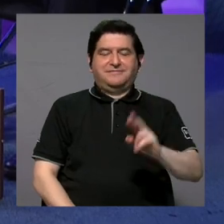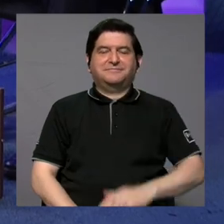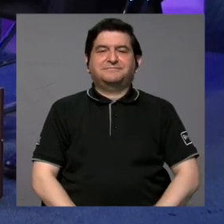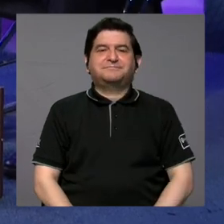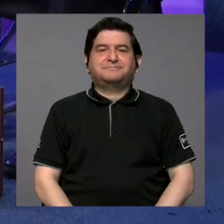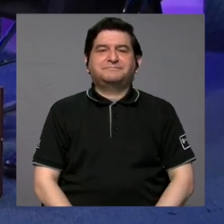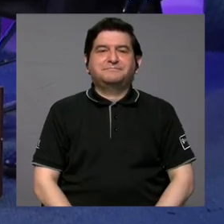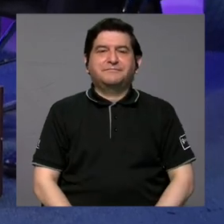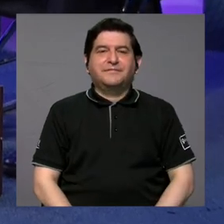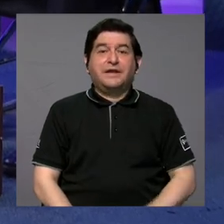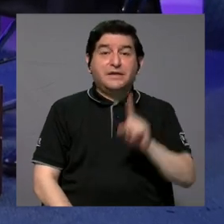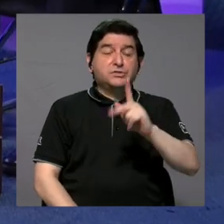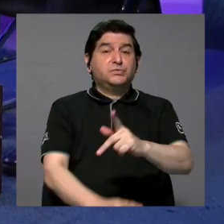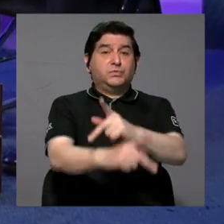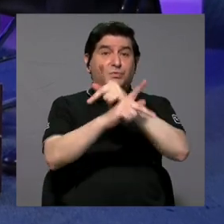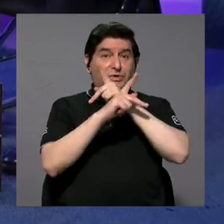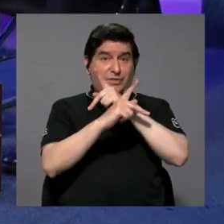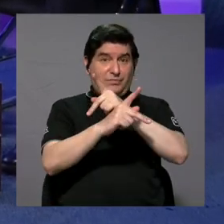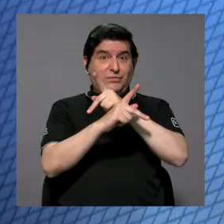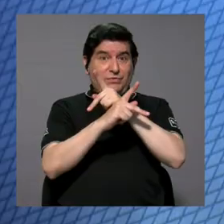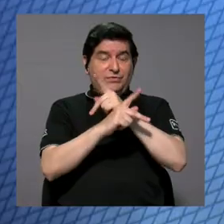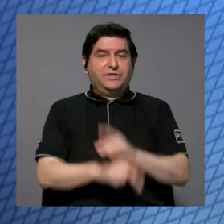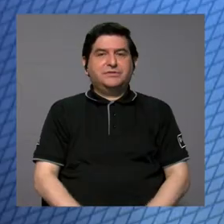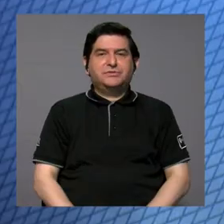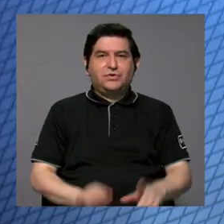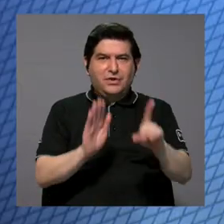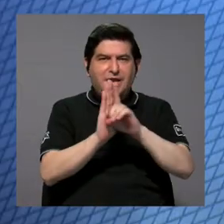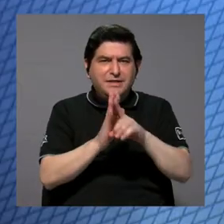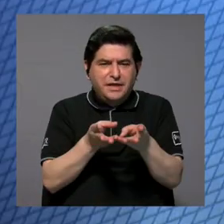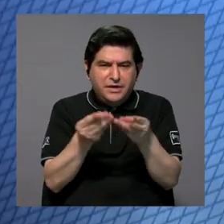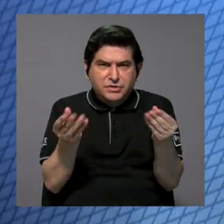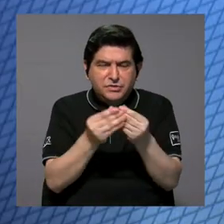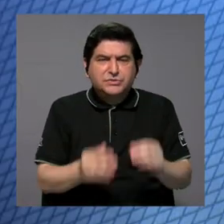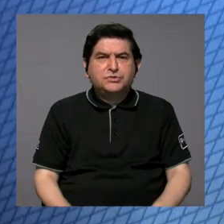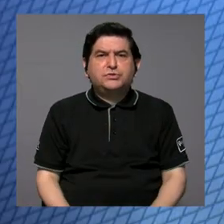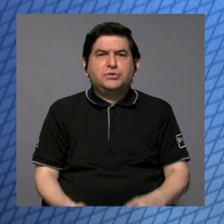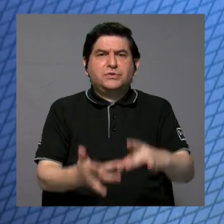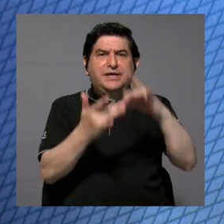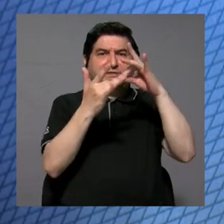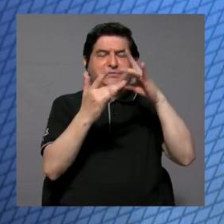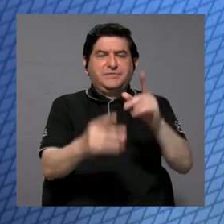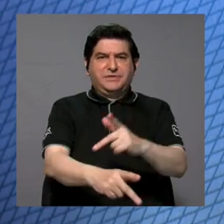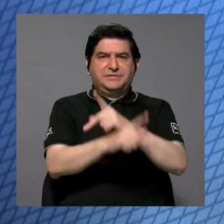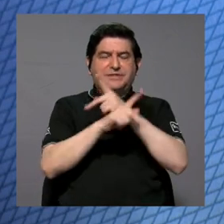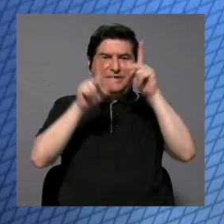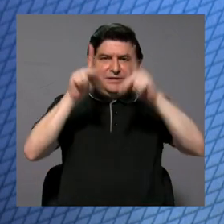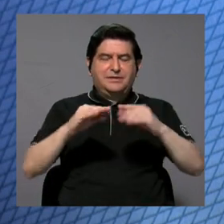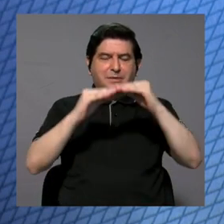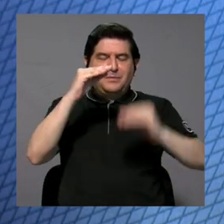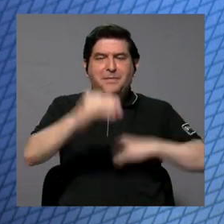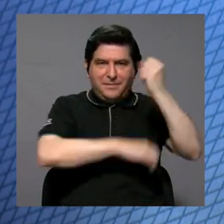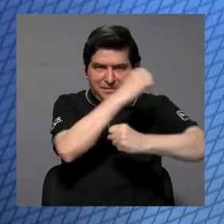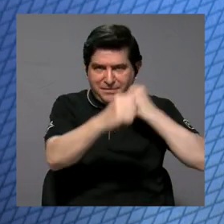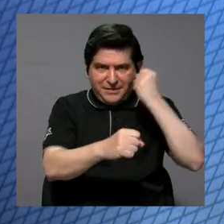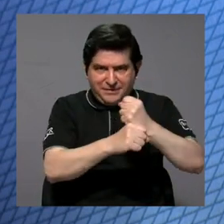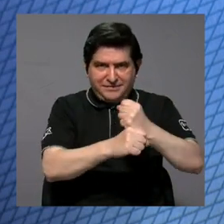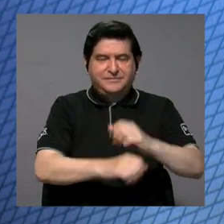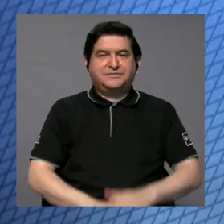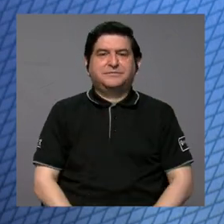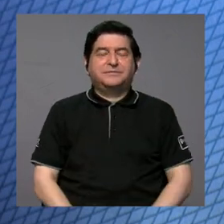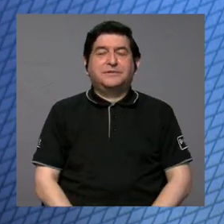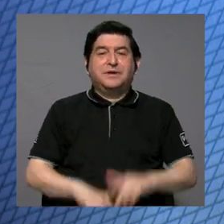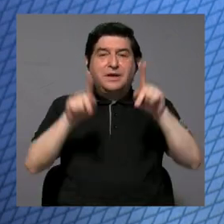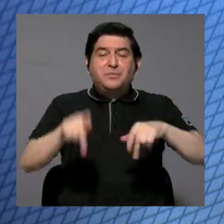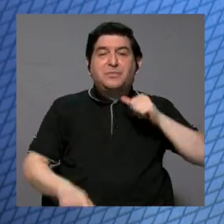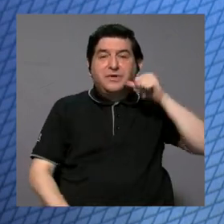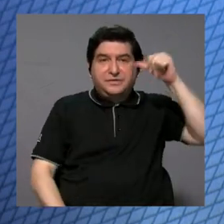Entonces, eso es una protección, el derecho ha ido generando protecciones especiales para las personas menores de edad, ¿verdad?, para